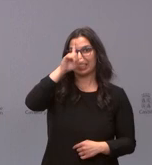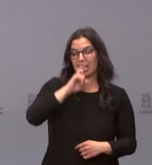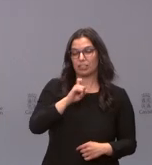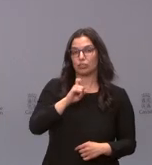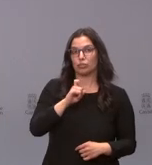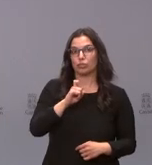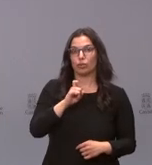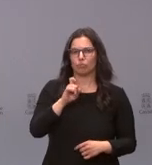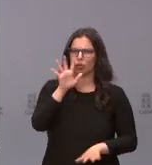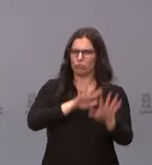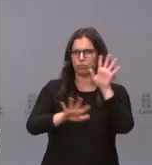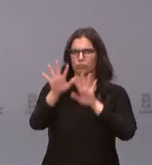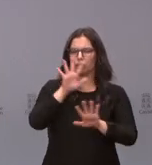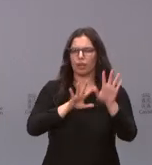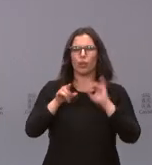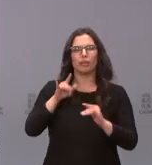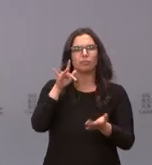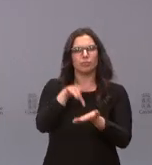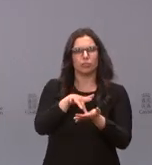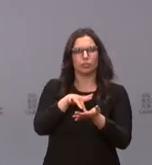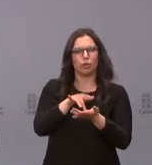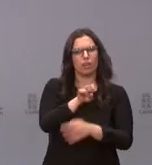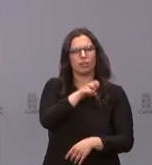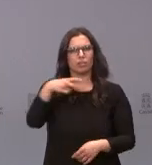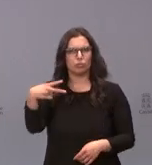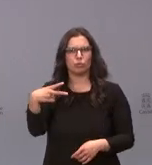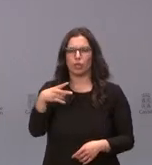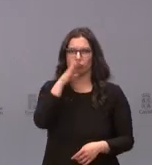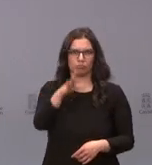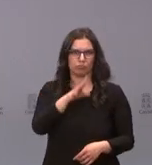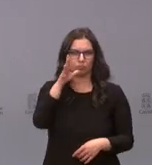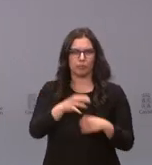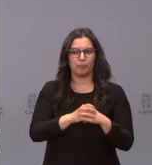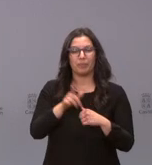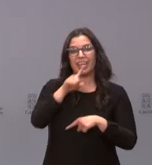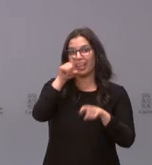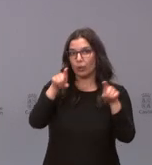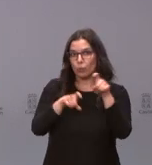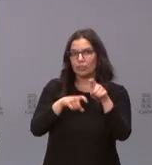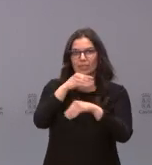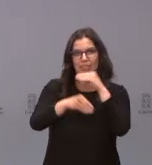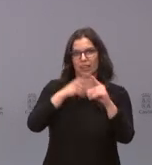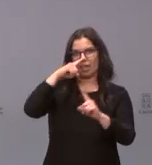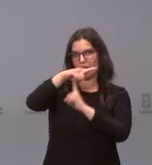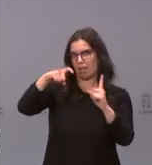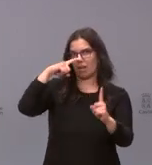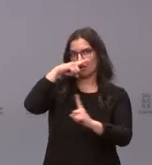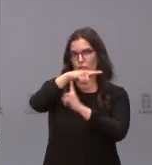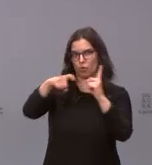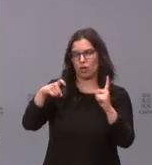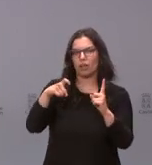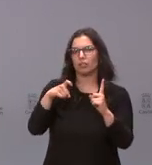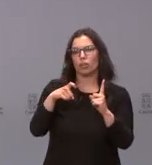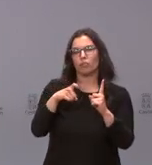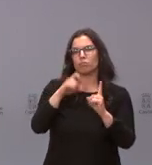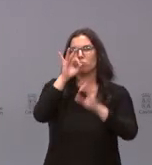complejo, ha tenido un resultado extraordinario. Esta encuesta se hace de manera anual, tiene un margen de error